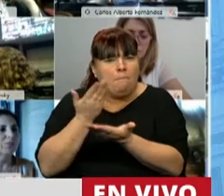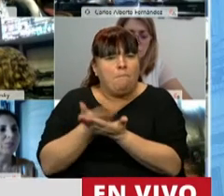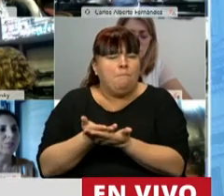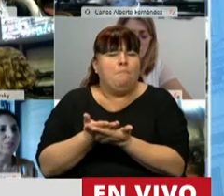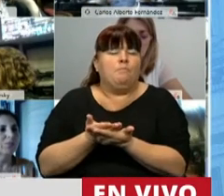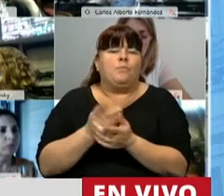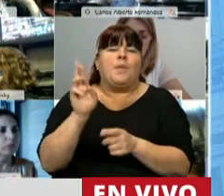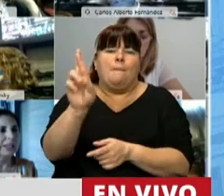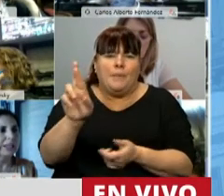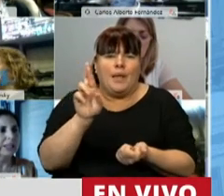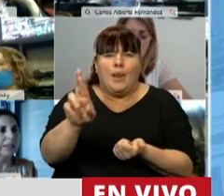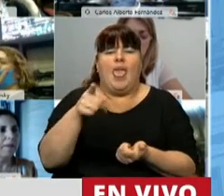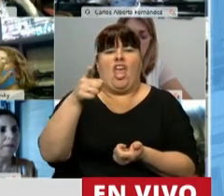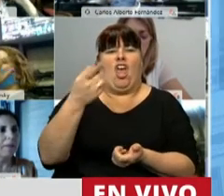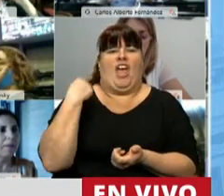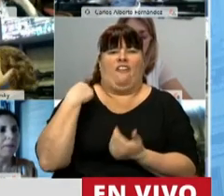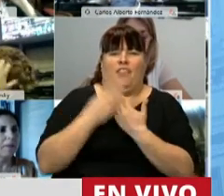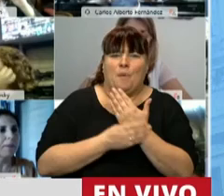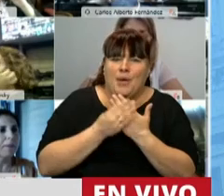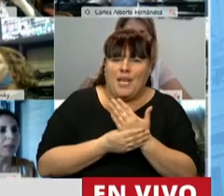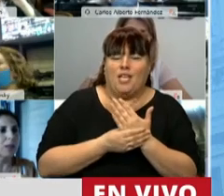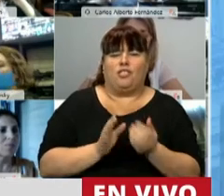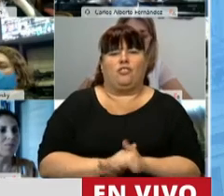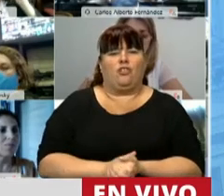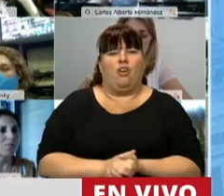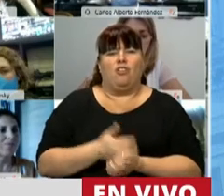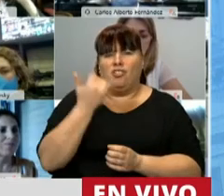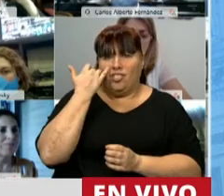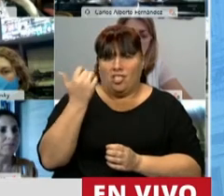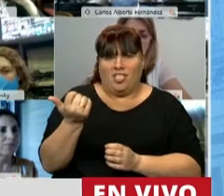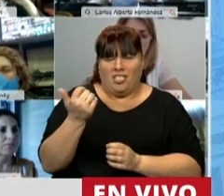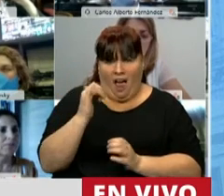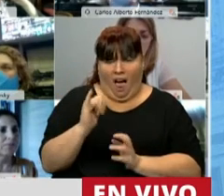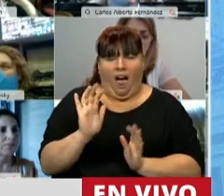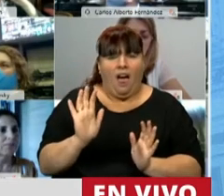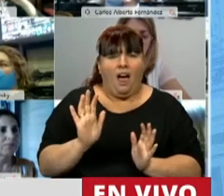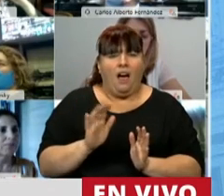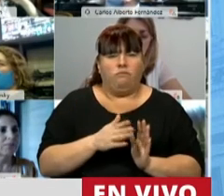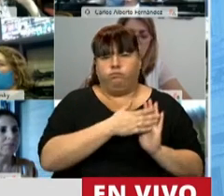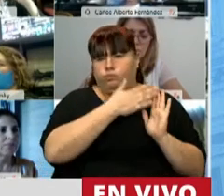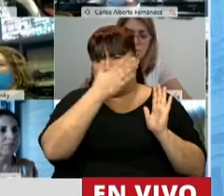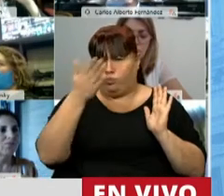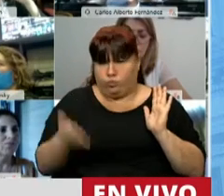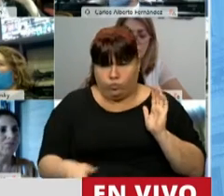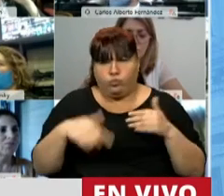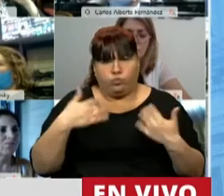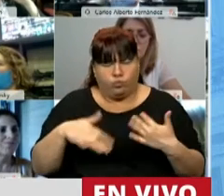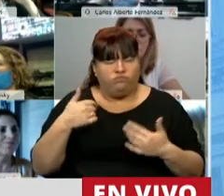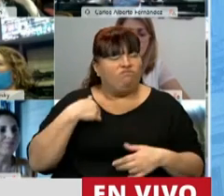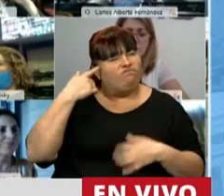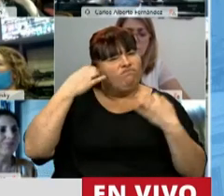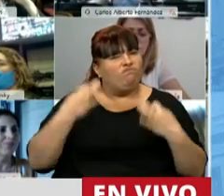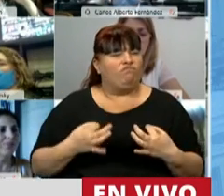Es cuestión de privilegio al jefe de gabinete. Ya transcurrió, presidente, mucho tiempo y uno tiene ya la